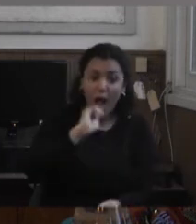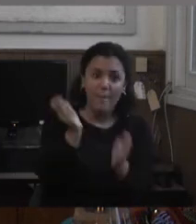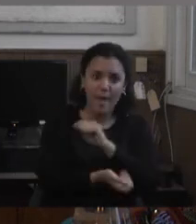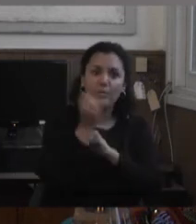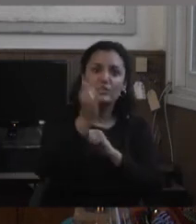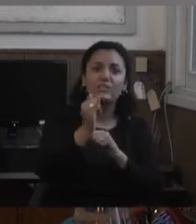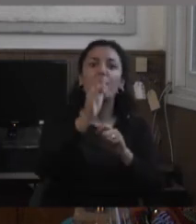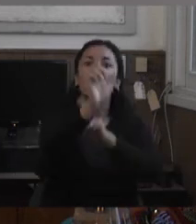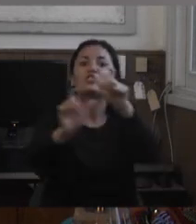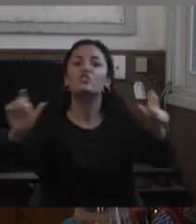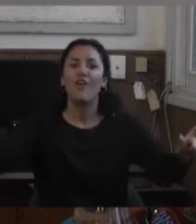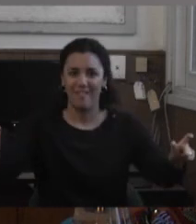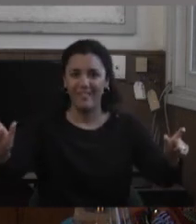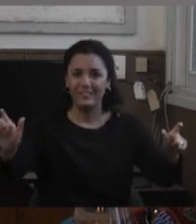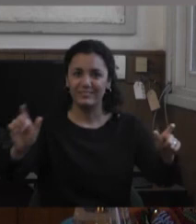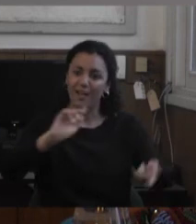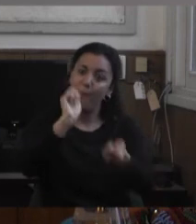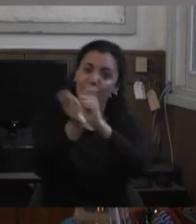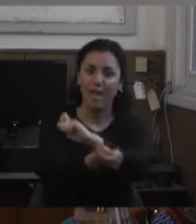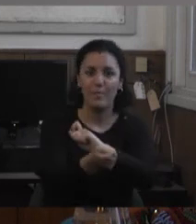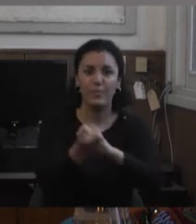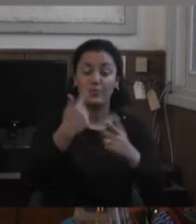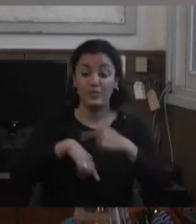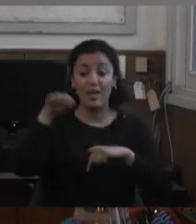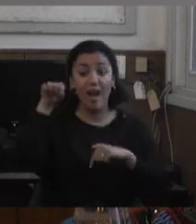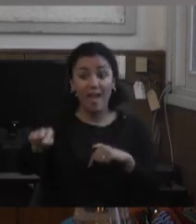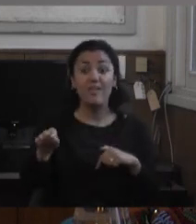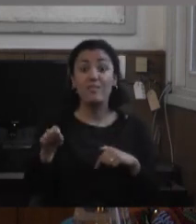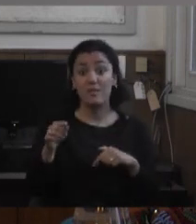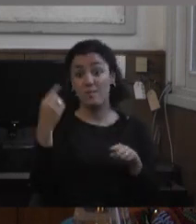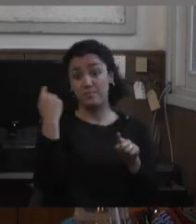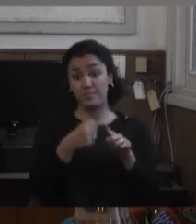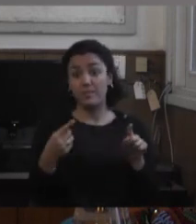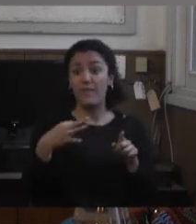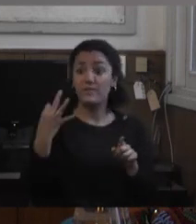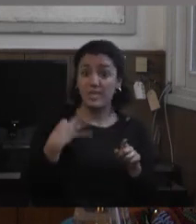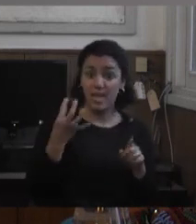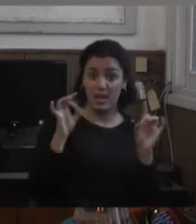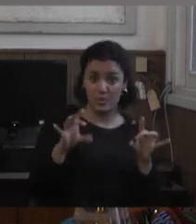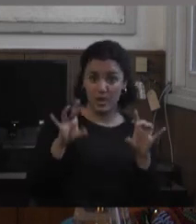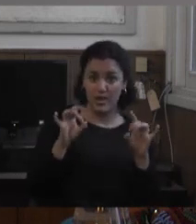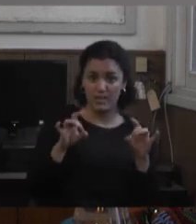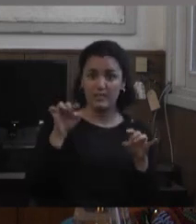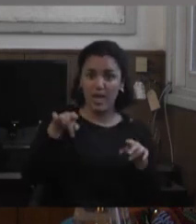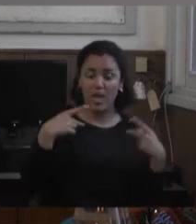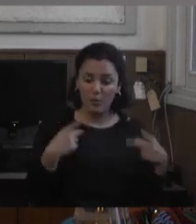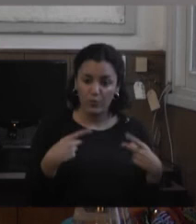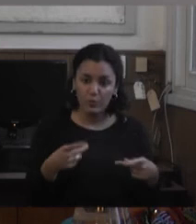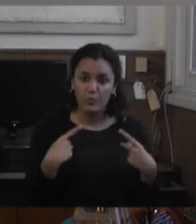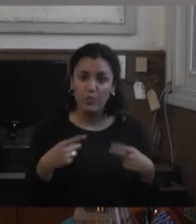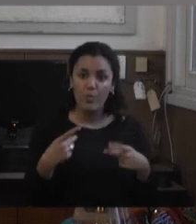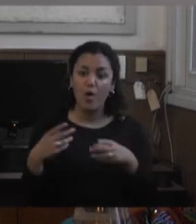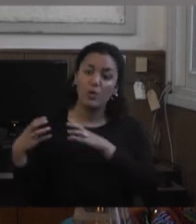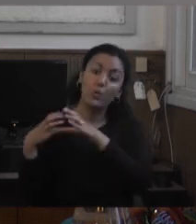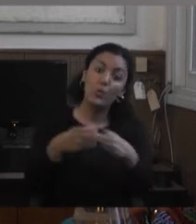que va a aprender y así fue como en vida en la naturaleza en esa materia en fútbol llevamos un grupo